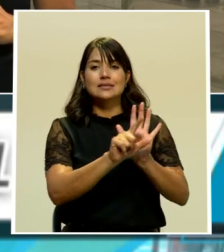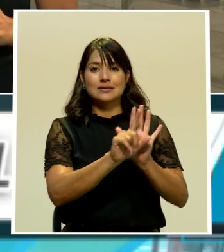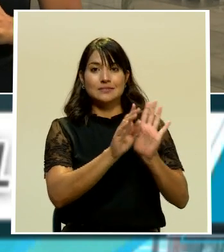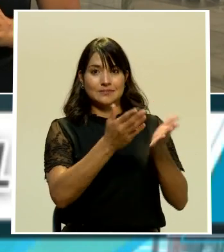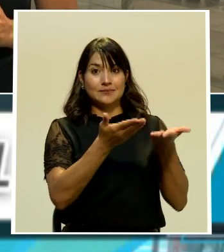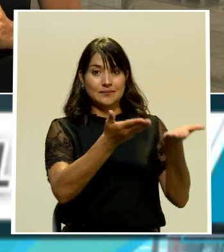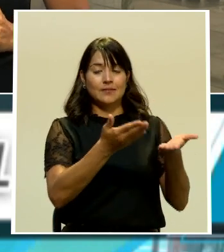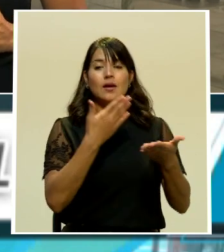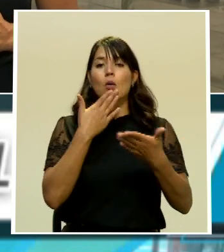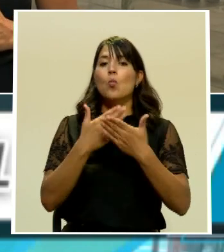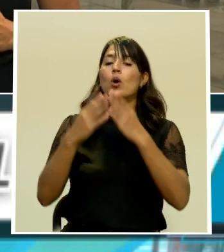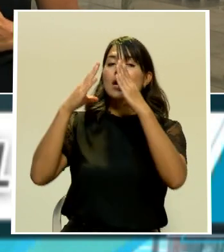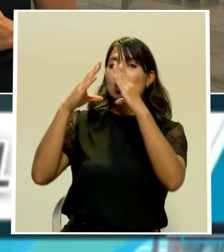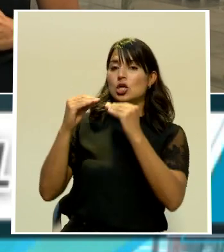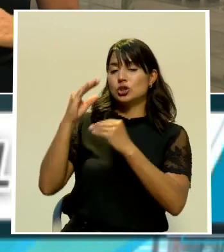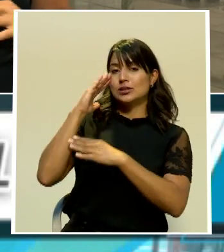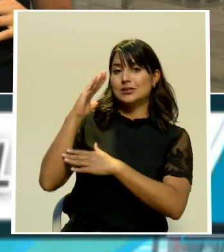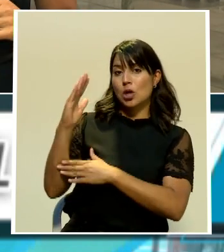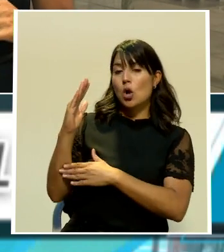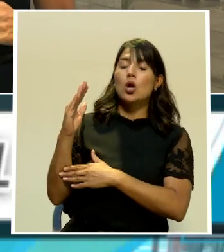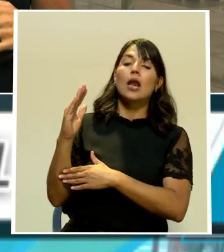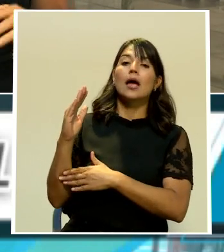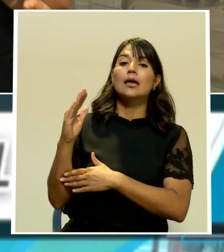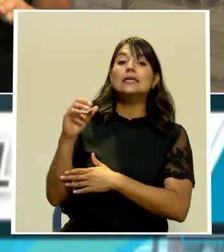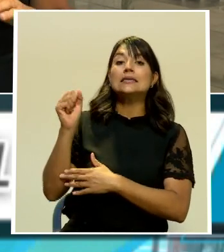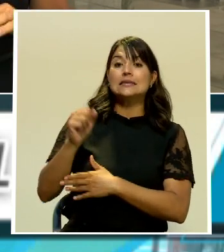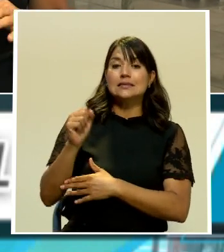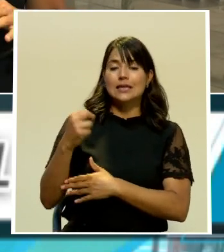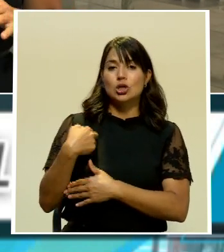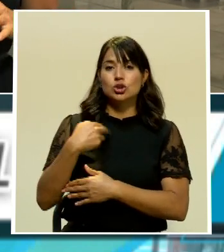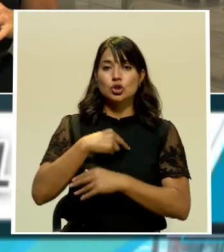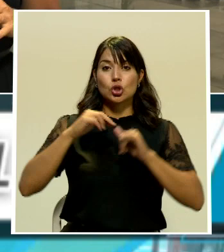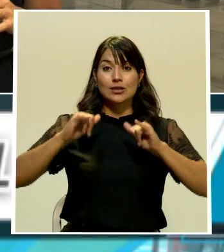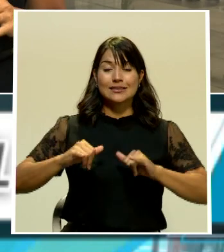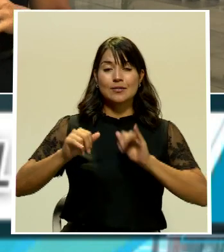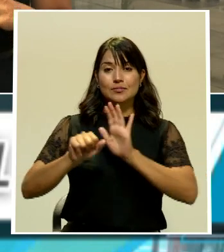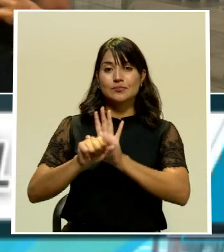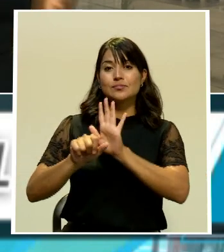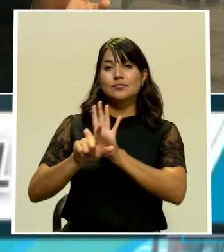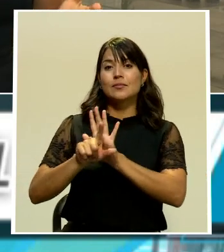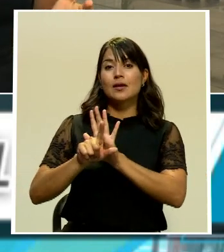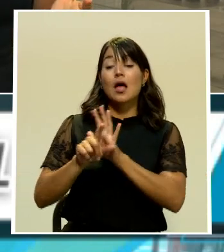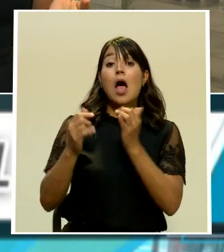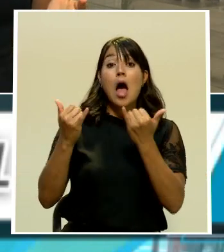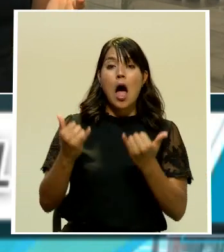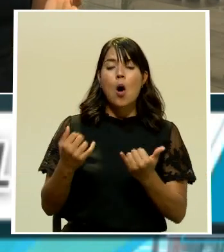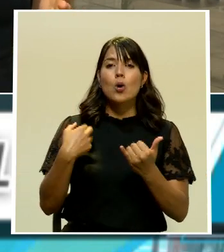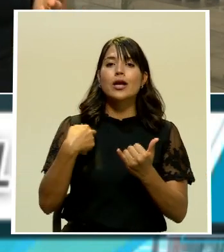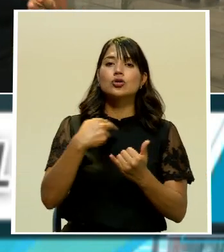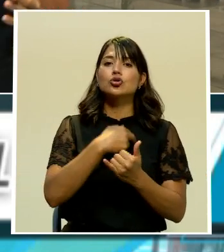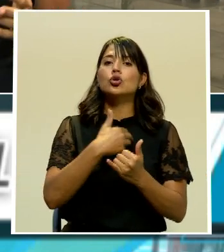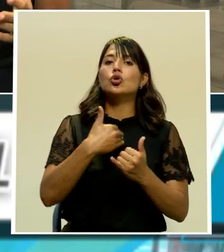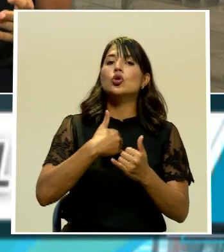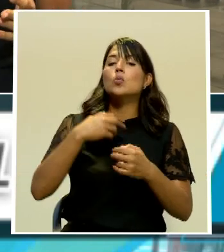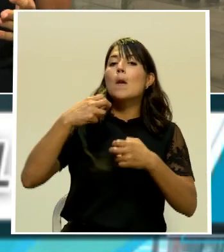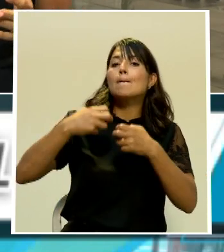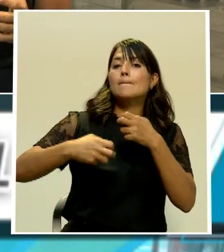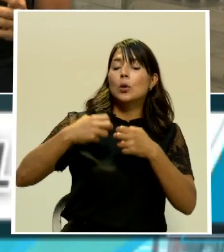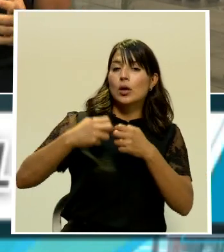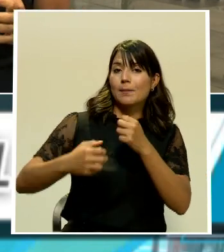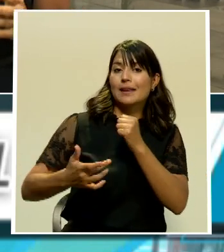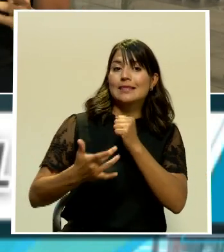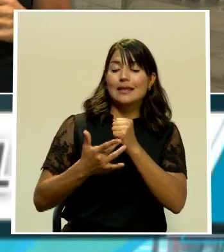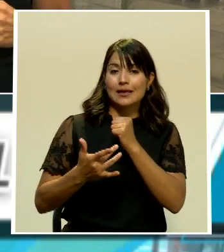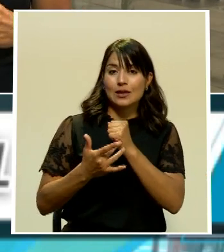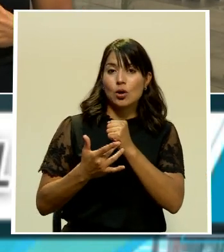Hola, ¿qué tal? Buenas noches, don Ernesto y amigos televidentes. Así es, estamos en la Asamblea Legislativa. Ahora tuvimos un poco de inconvenientes